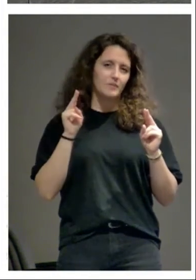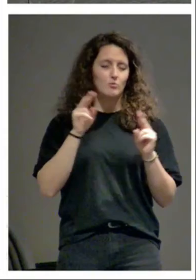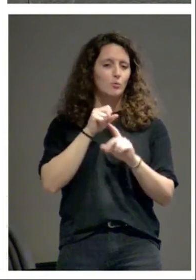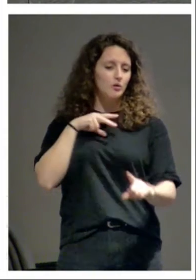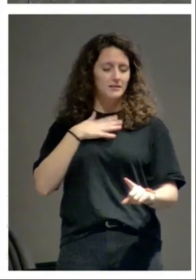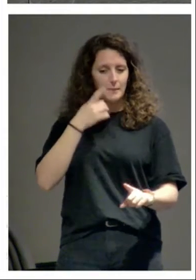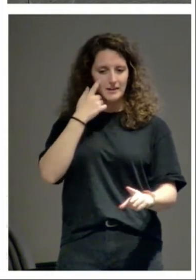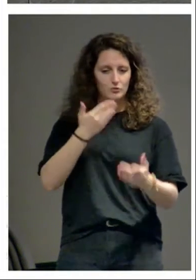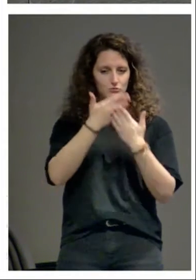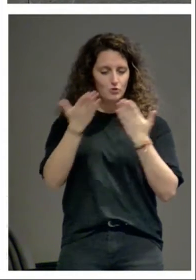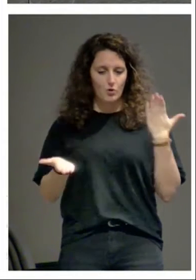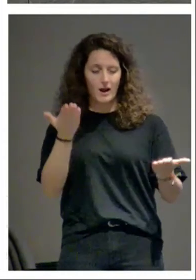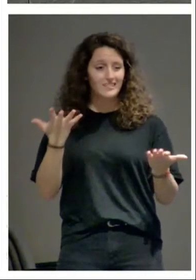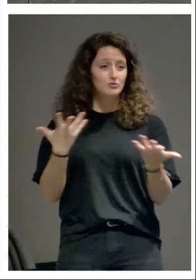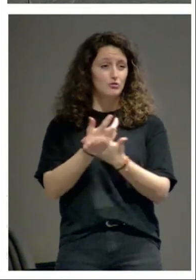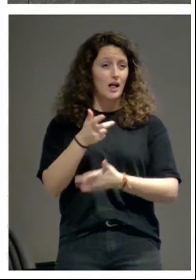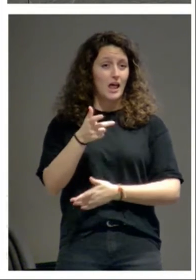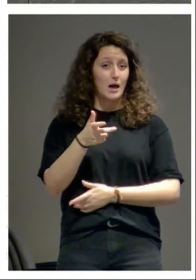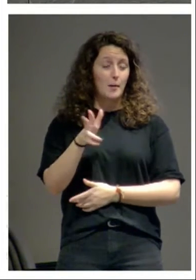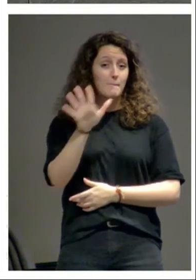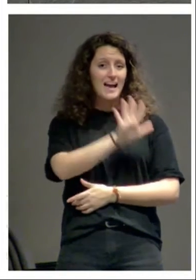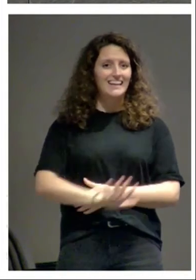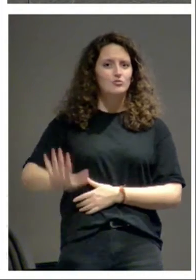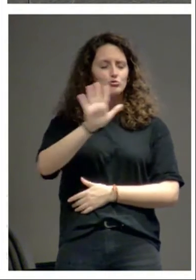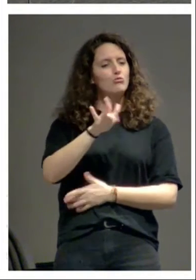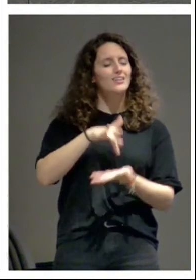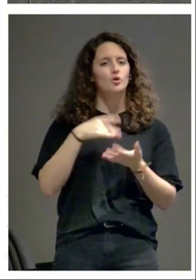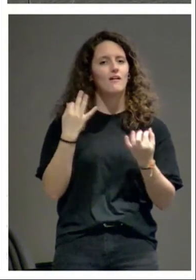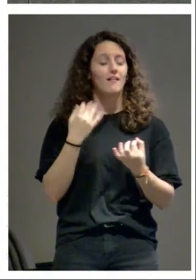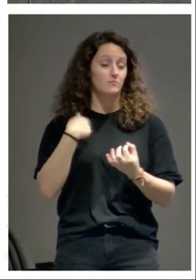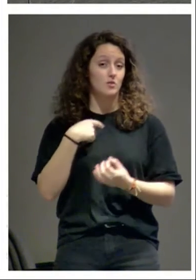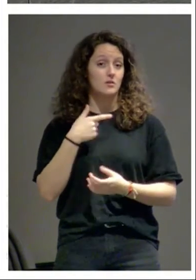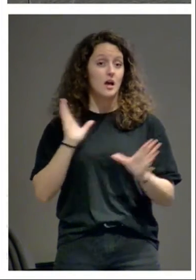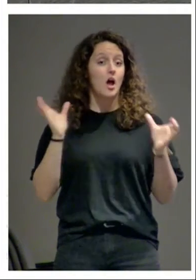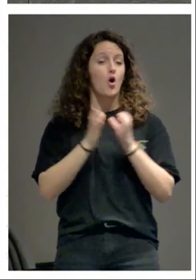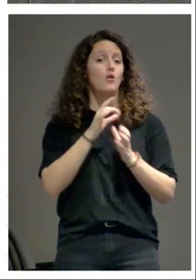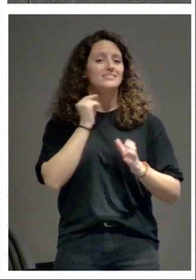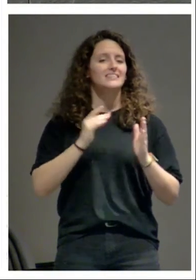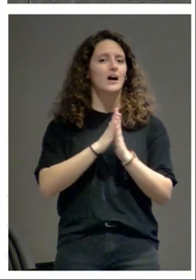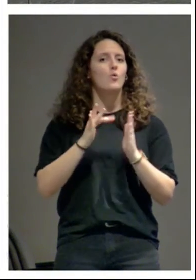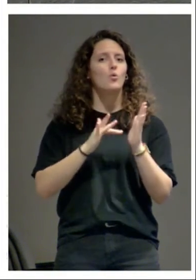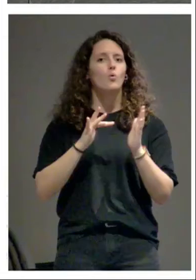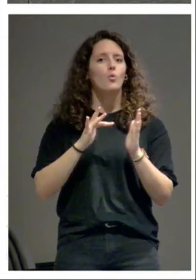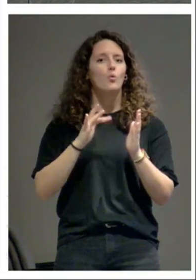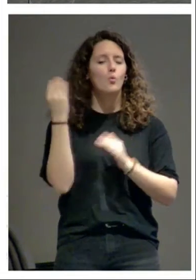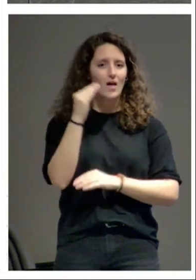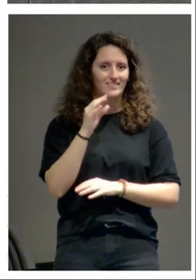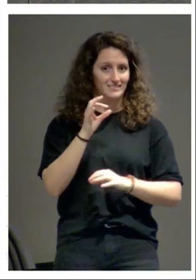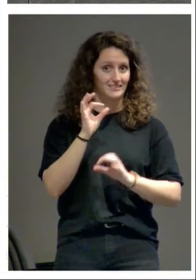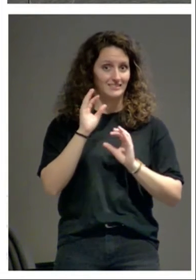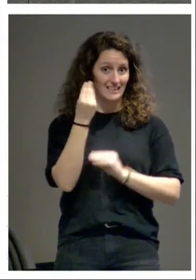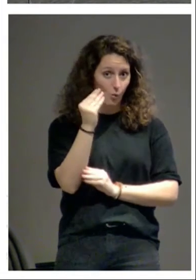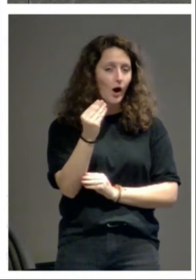comparativo que sucede en toda la península nos damos cuenta de que la orden de San Juan de Jerusalén raras veces por ella